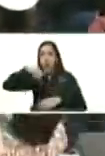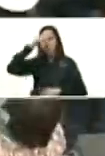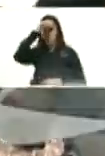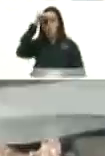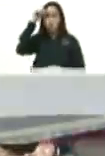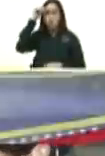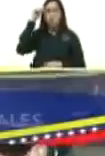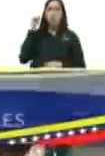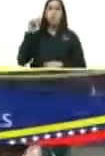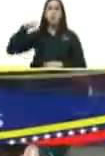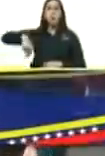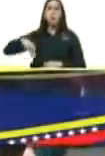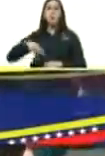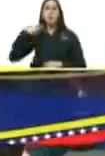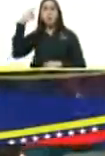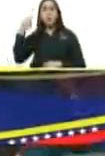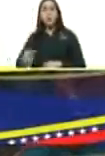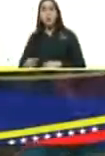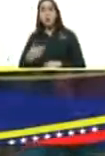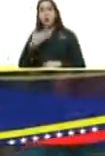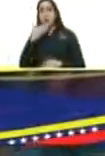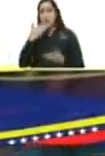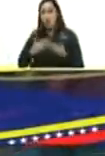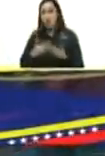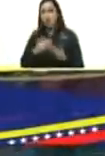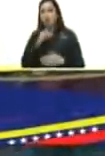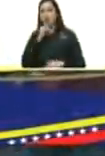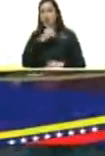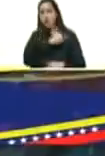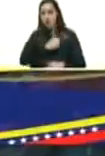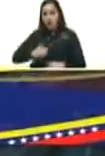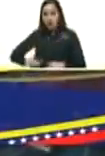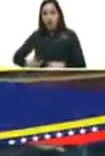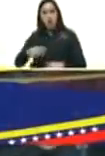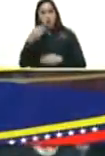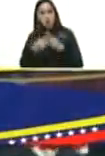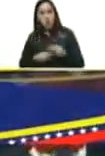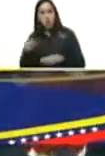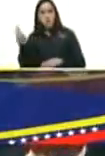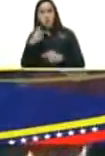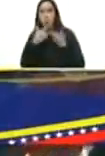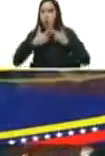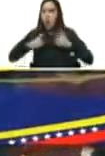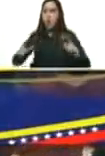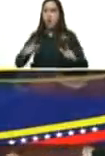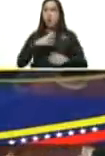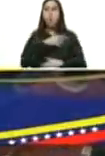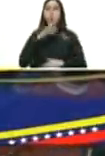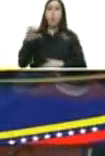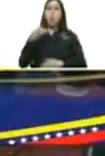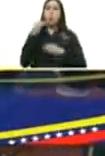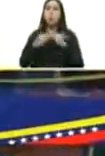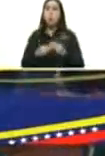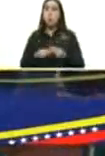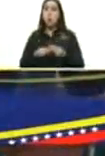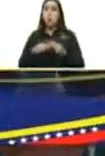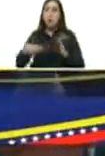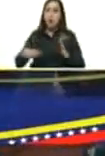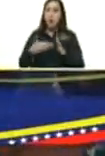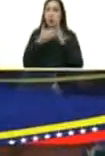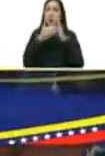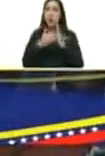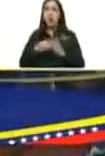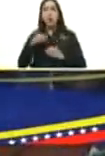de noviembre el jefe de estado ha agradecido a los acompañantes y ha ratificado que Venezuela libre y soberana como es no se deja imponer